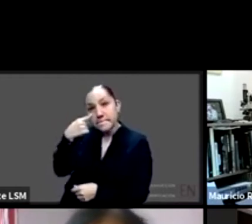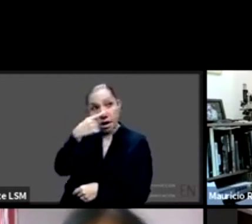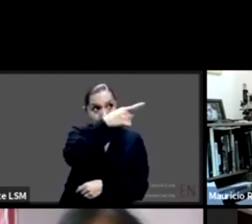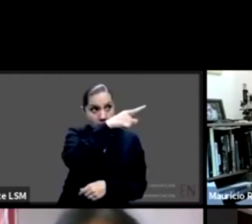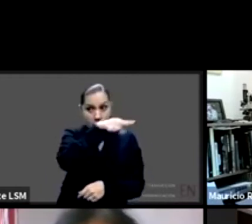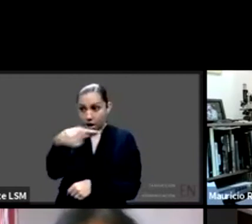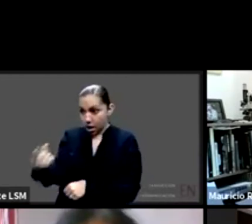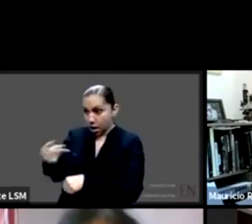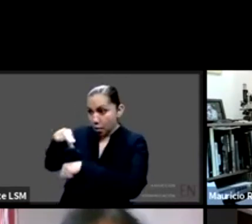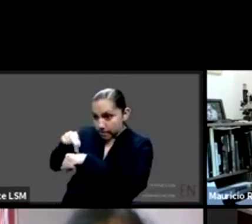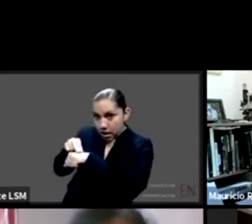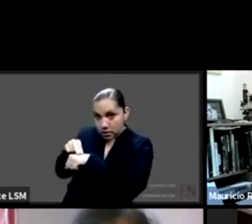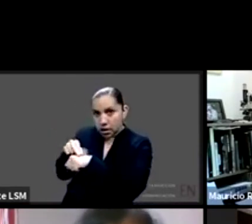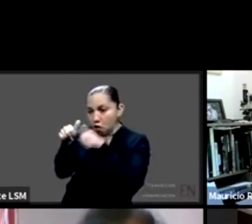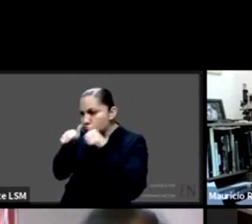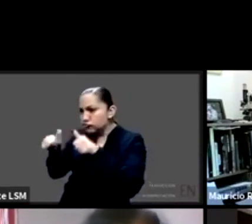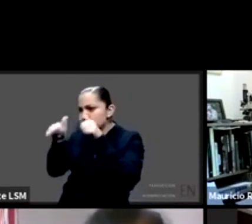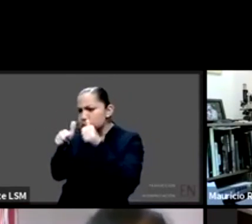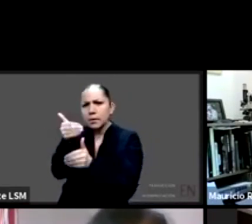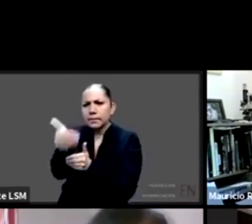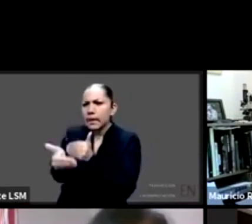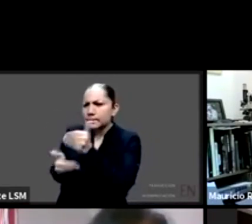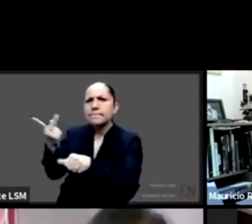y posteriormente para